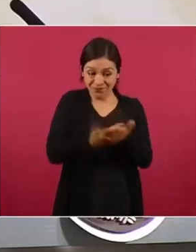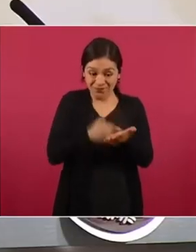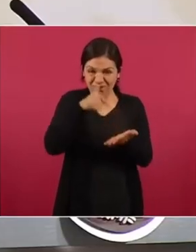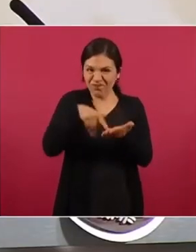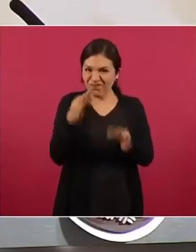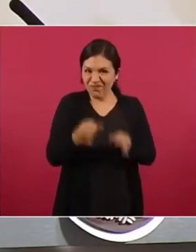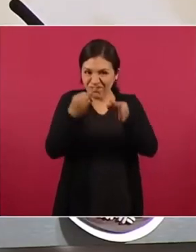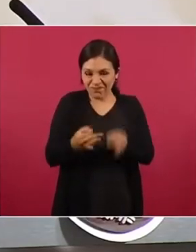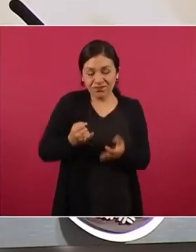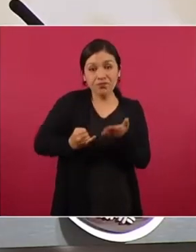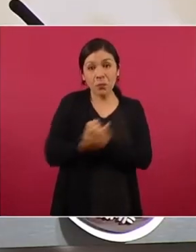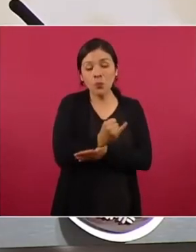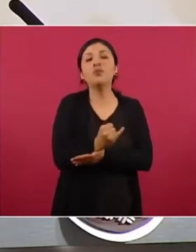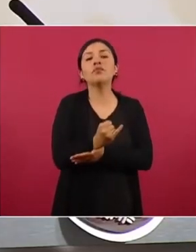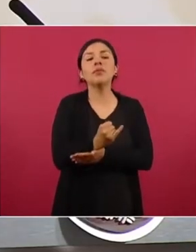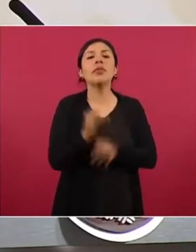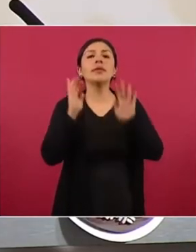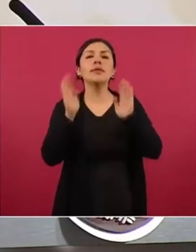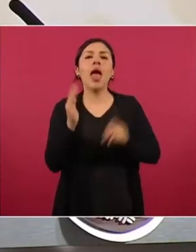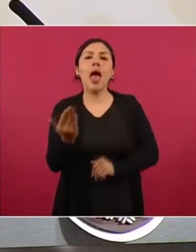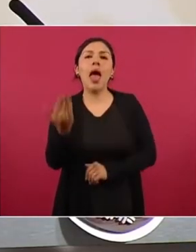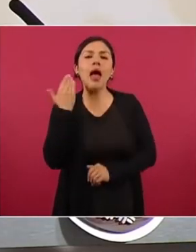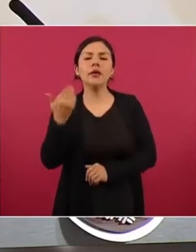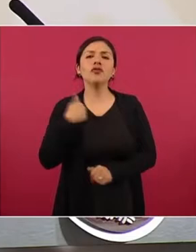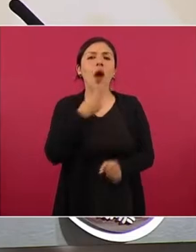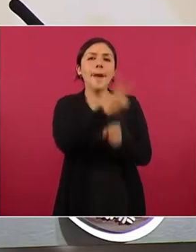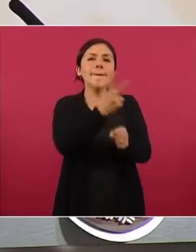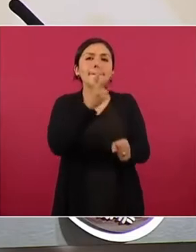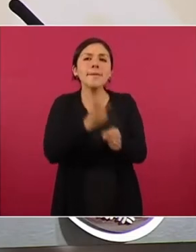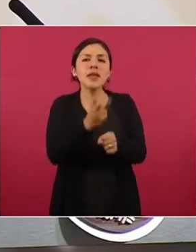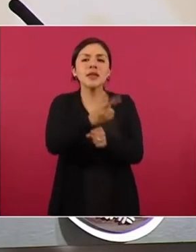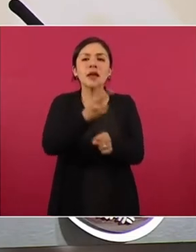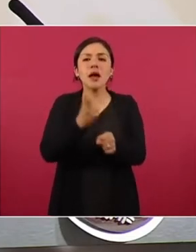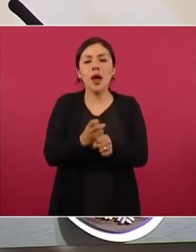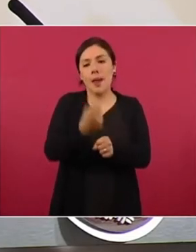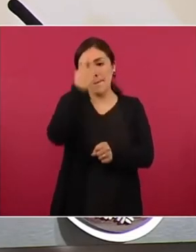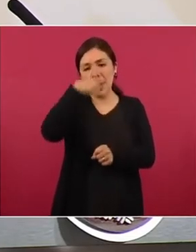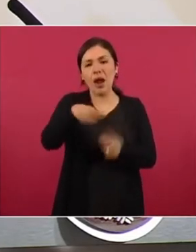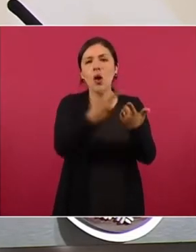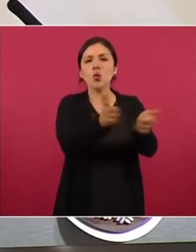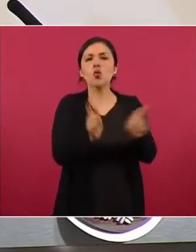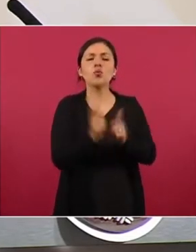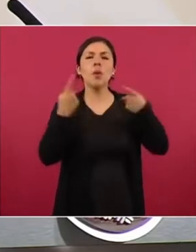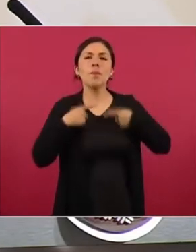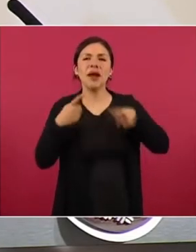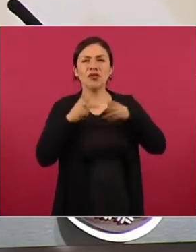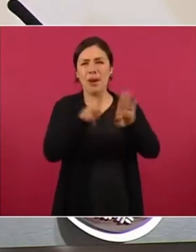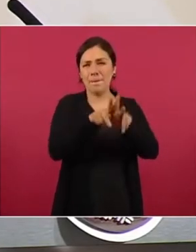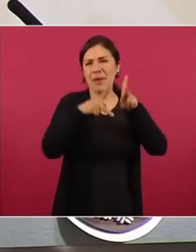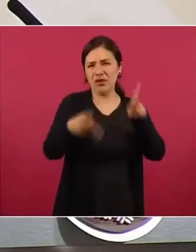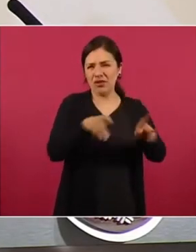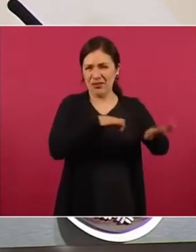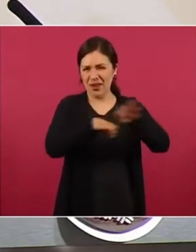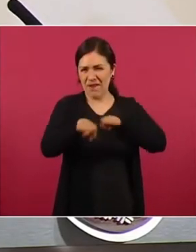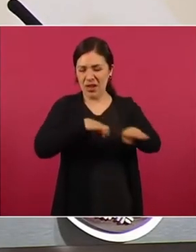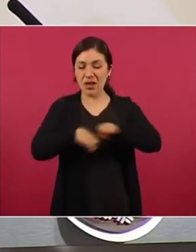esta propuesta, se hizo la invitación a un grupo de periodistas que